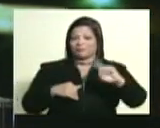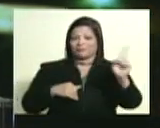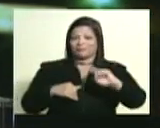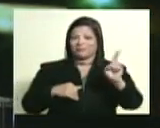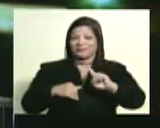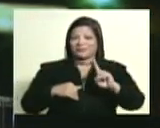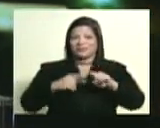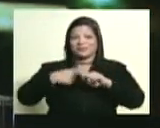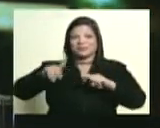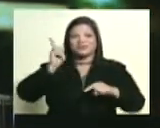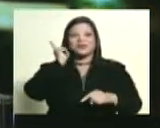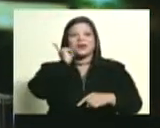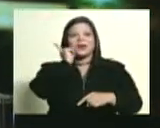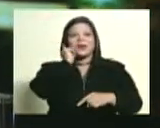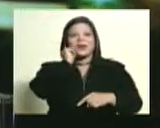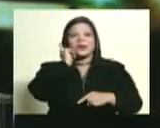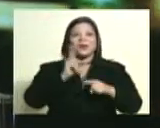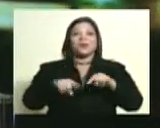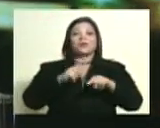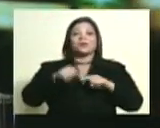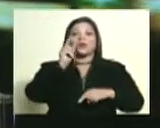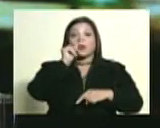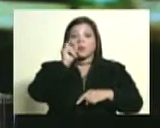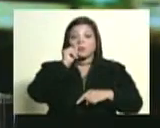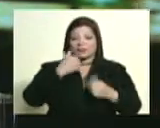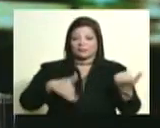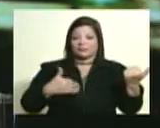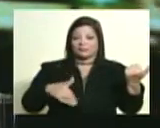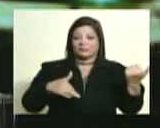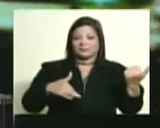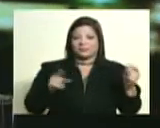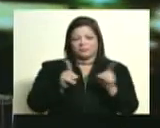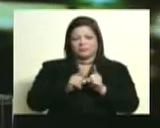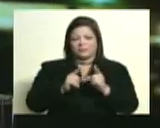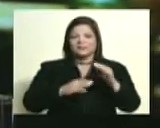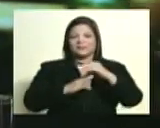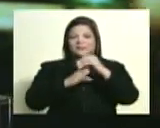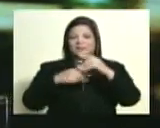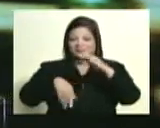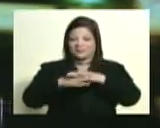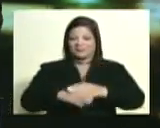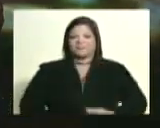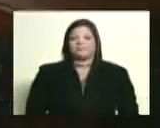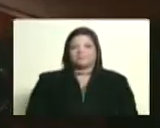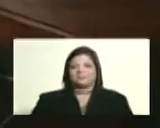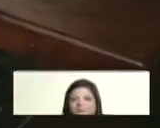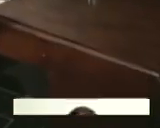será nuestro hermano también, Alí Alejandro I. En breve, no se retiren, venimos con ellos.